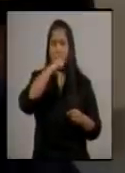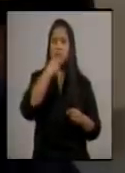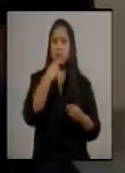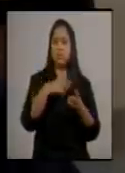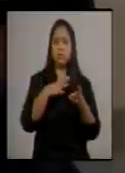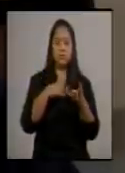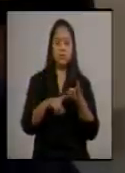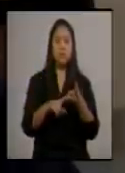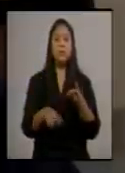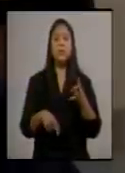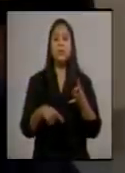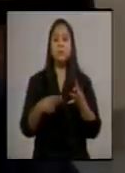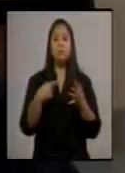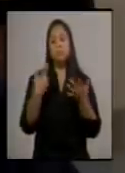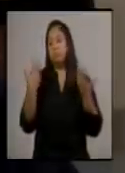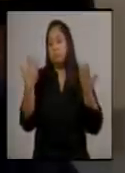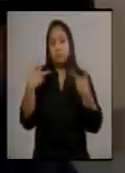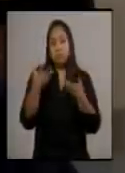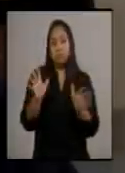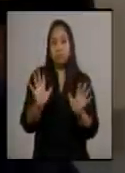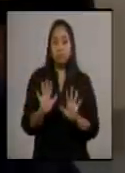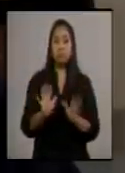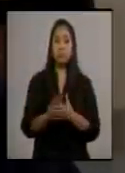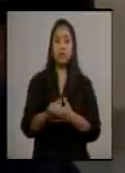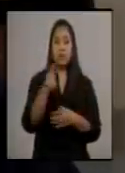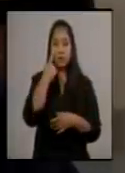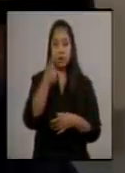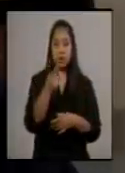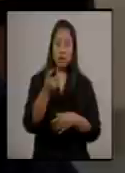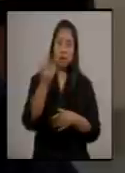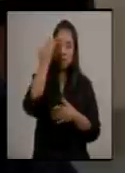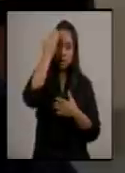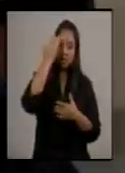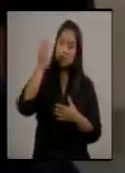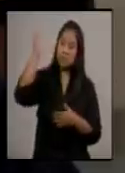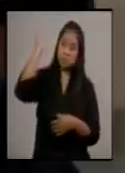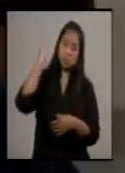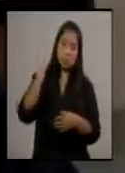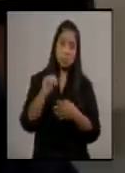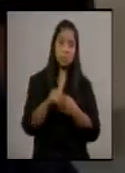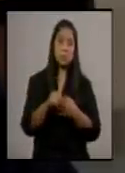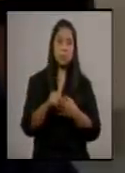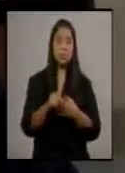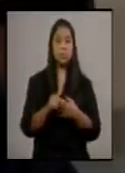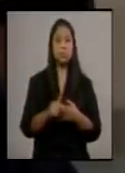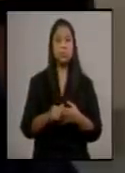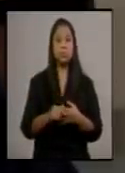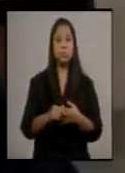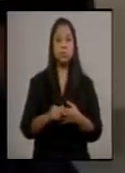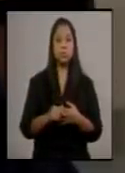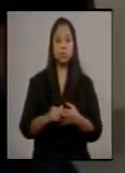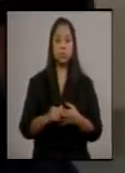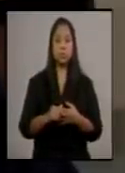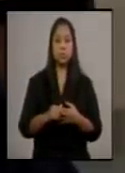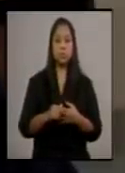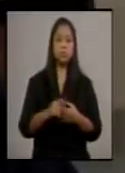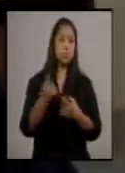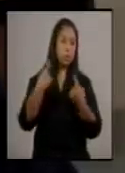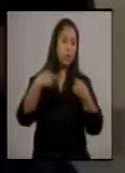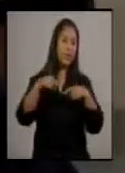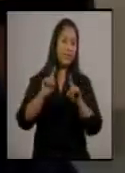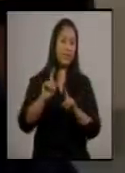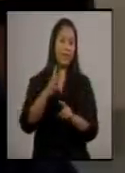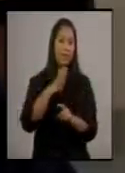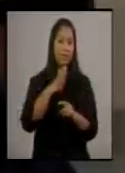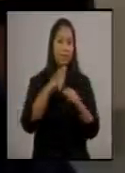pues ahí estamos. Y bendito sea Dios, todavía está catalogada como